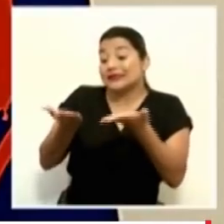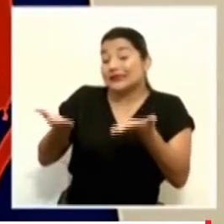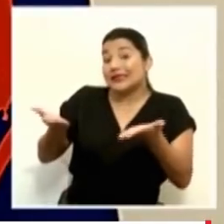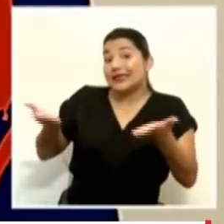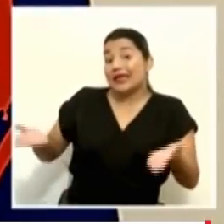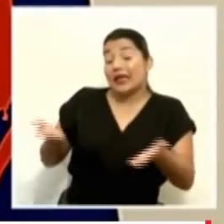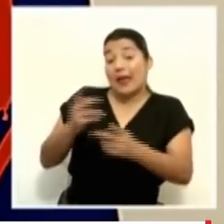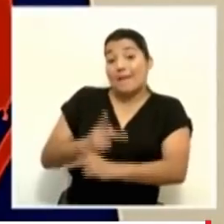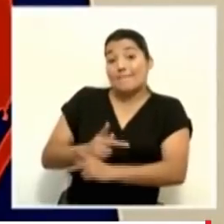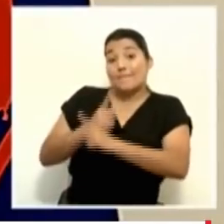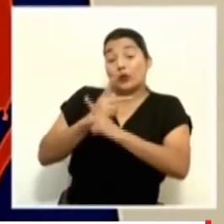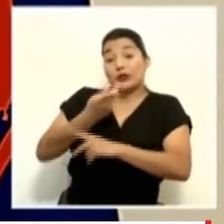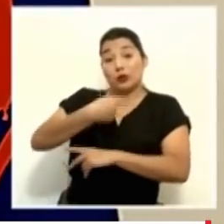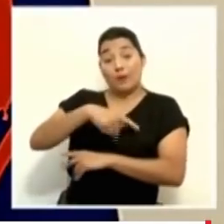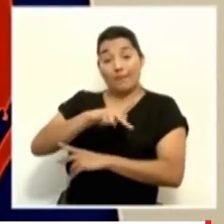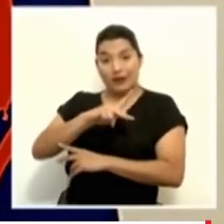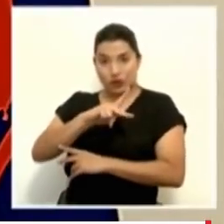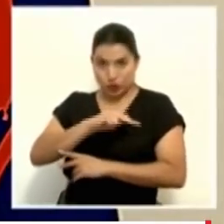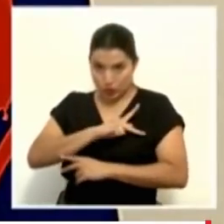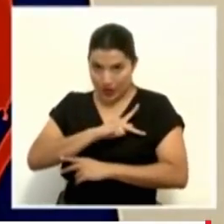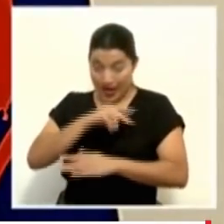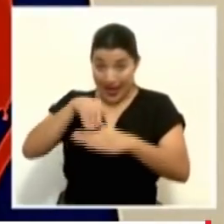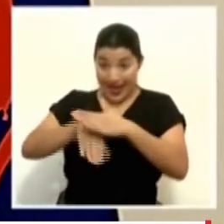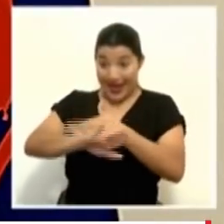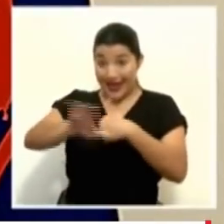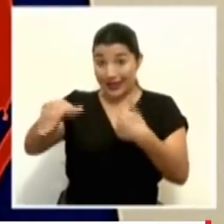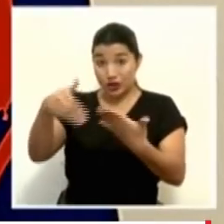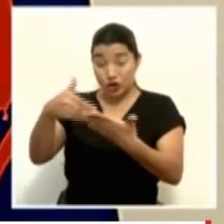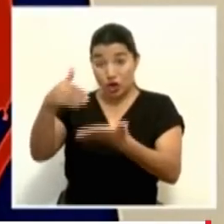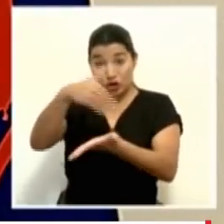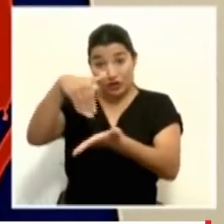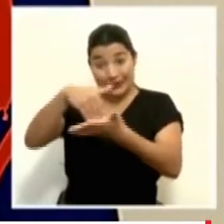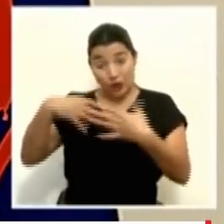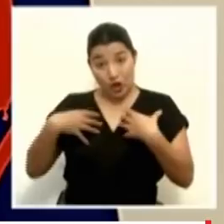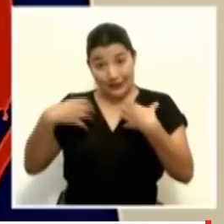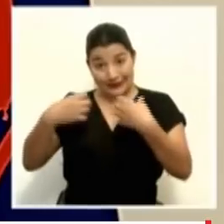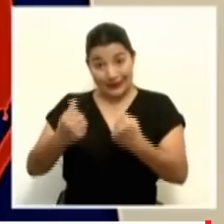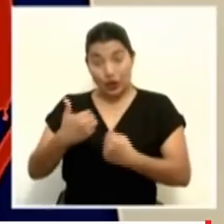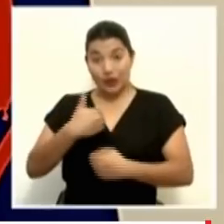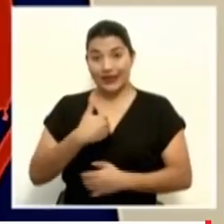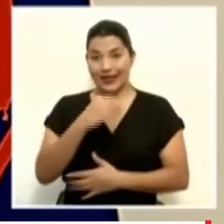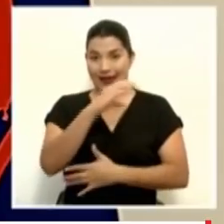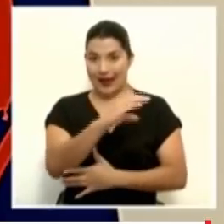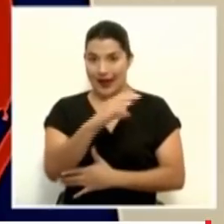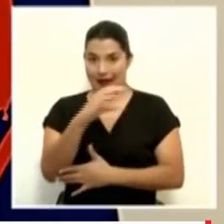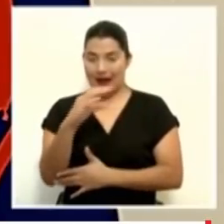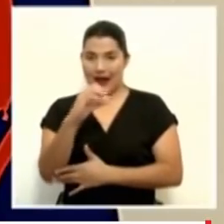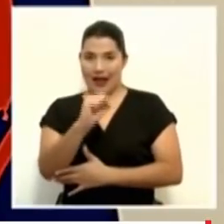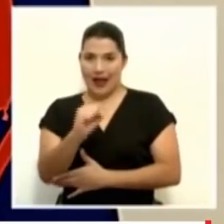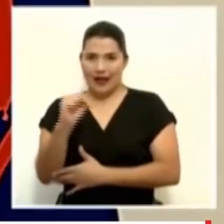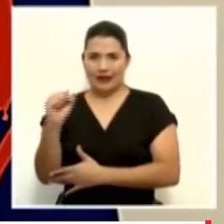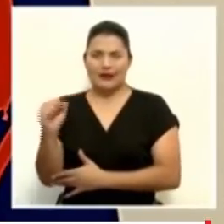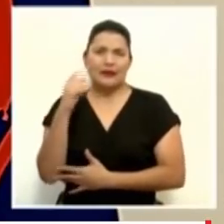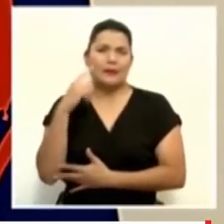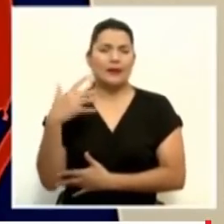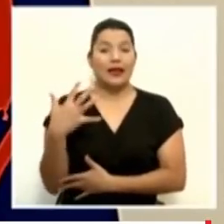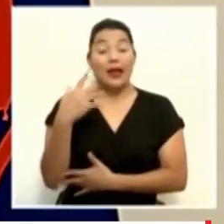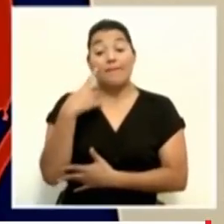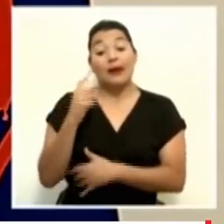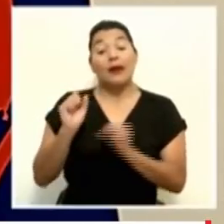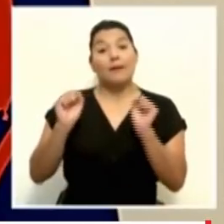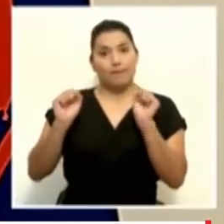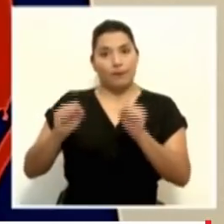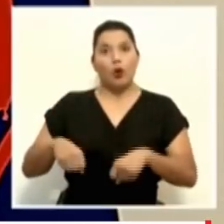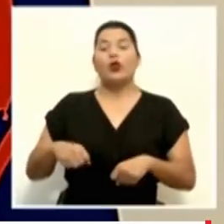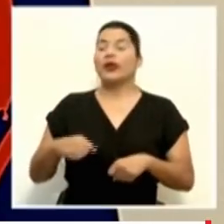de equipo de protección personal en todos los establecimientos de la caja. Precisamente para asegurar en la medida lo